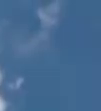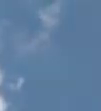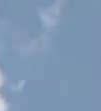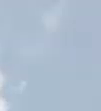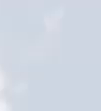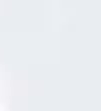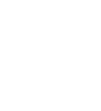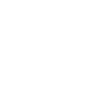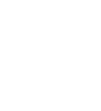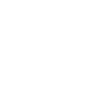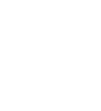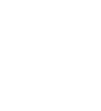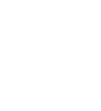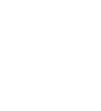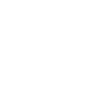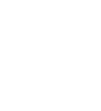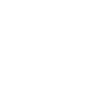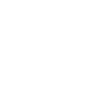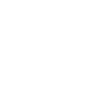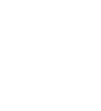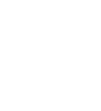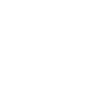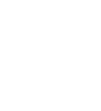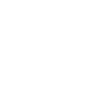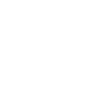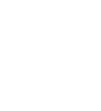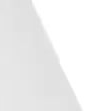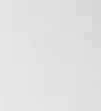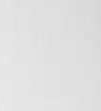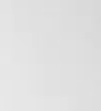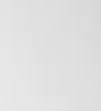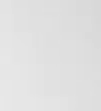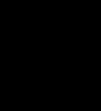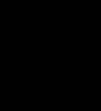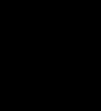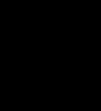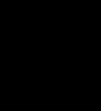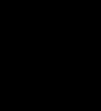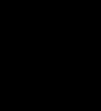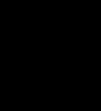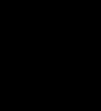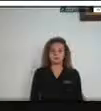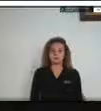Somos el Sistema Nacional de Gestión del Riesgo de Desastres.